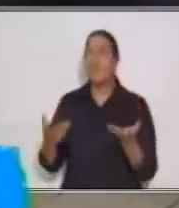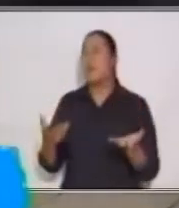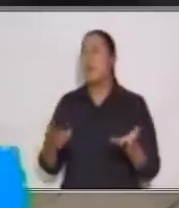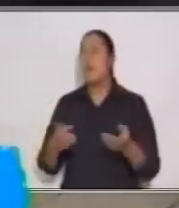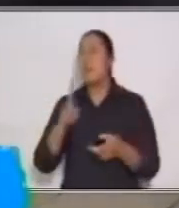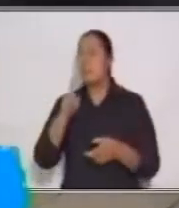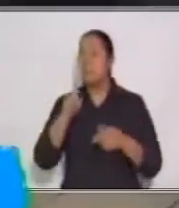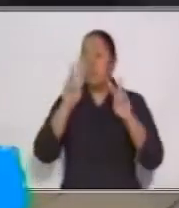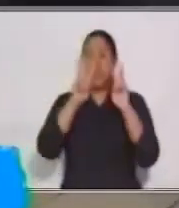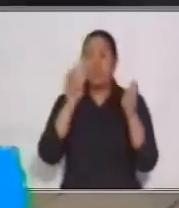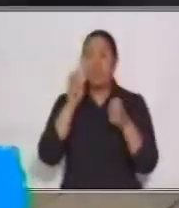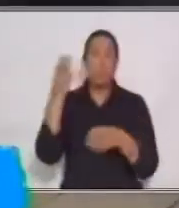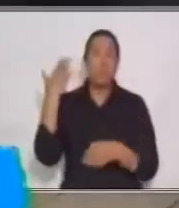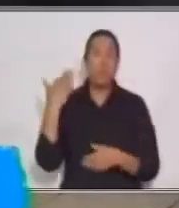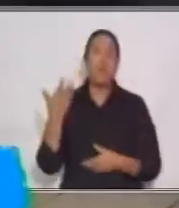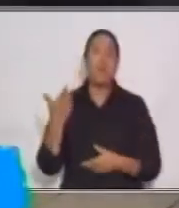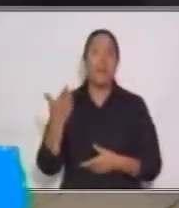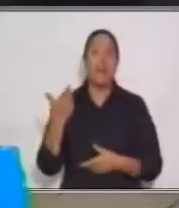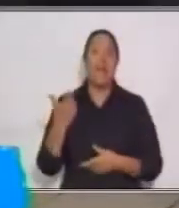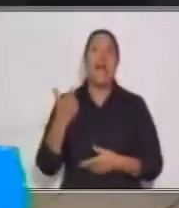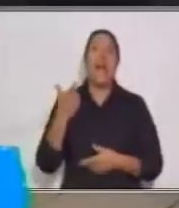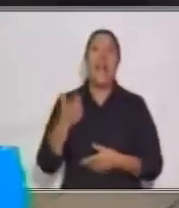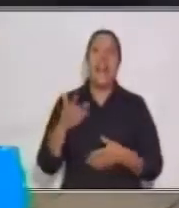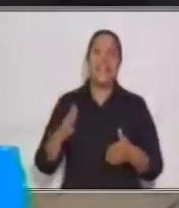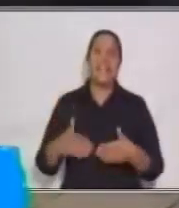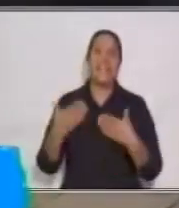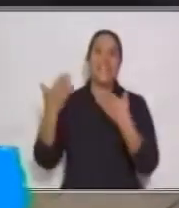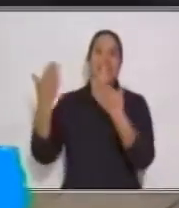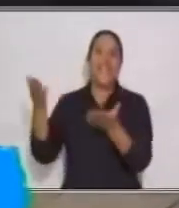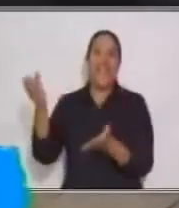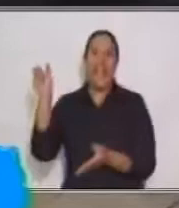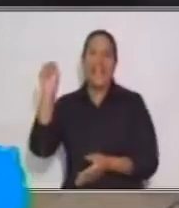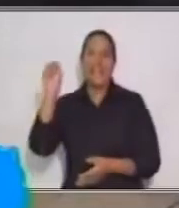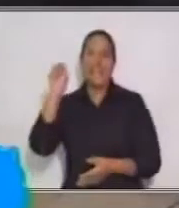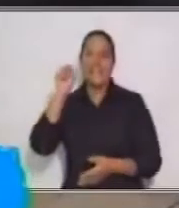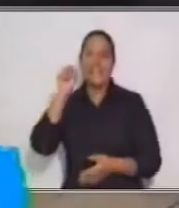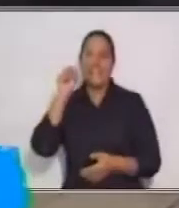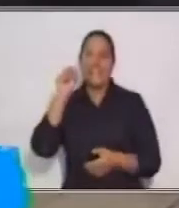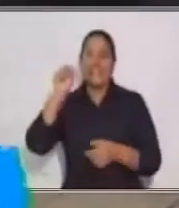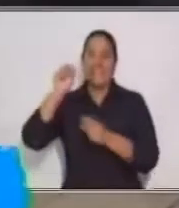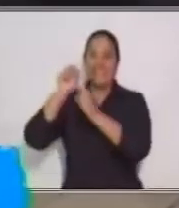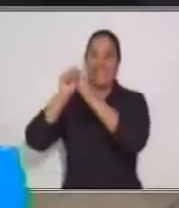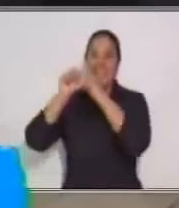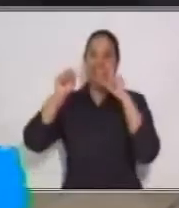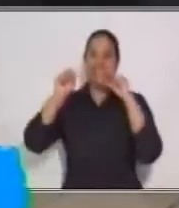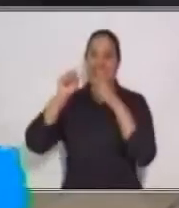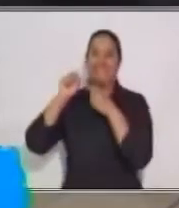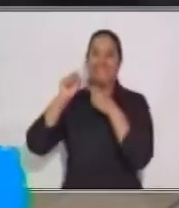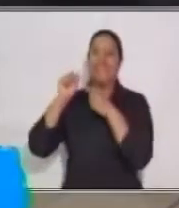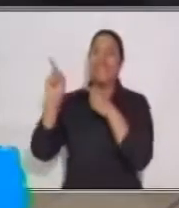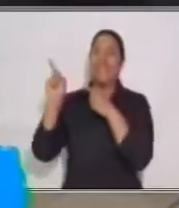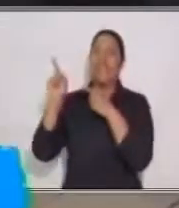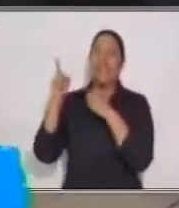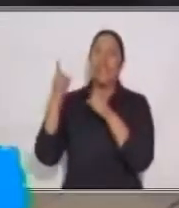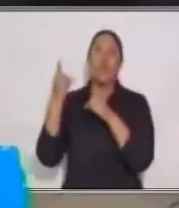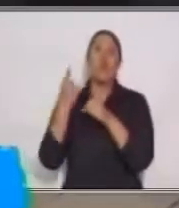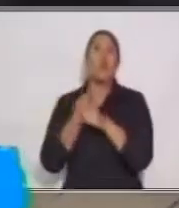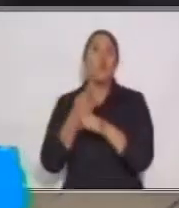recuerdan. Sí, se lo vamos a dar en una zanahoria. Fue la utilización de